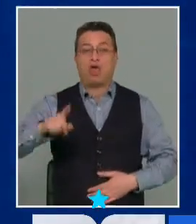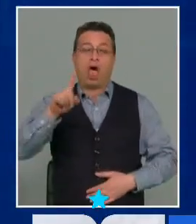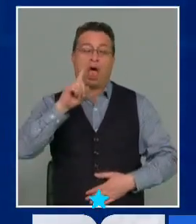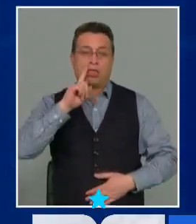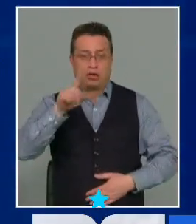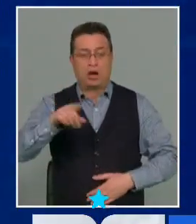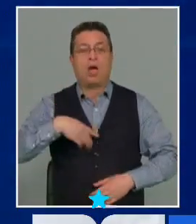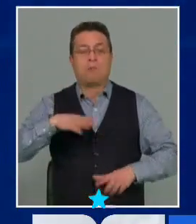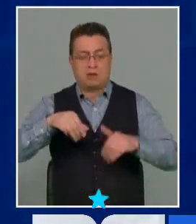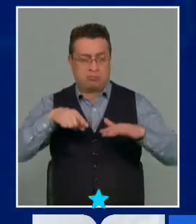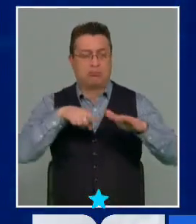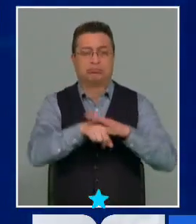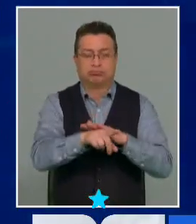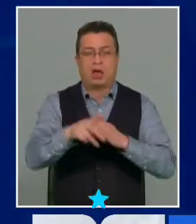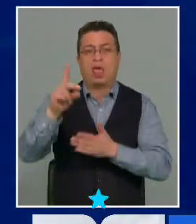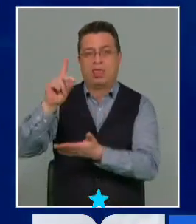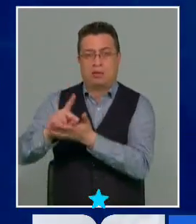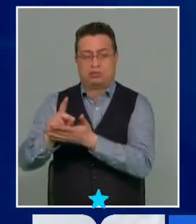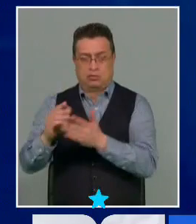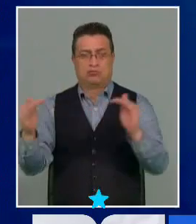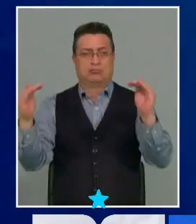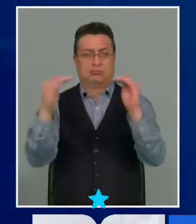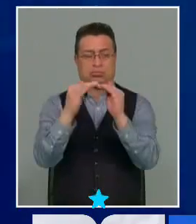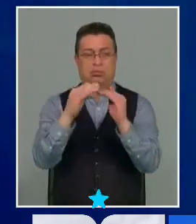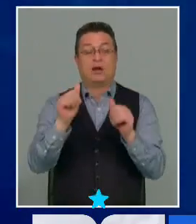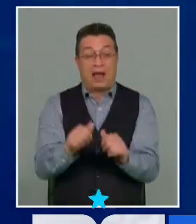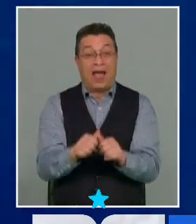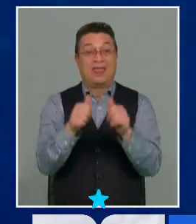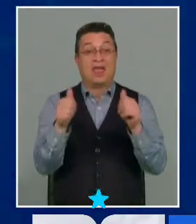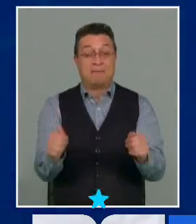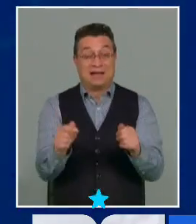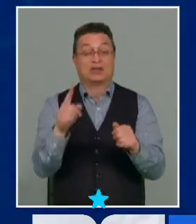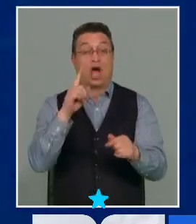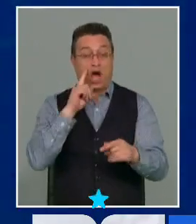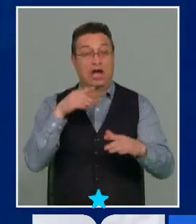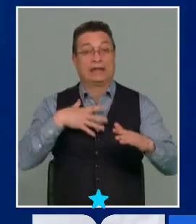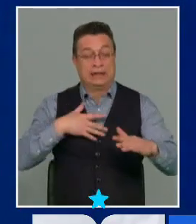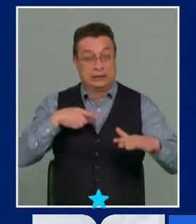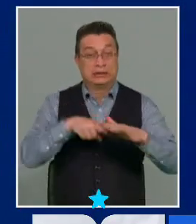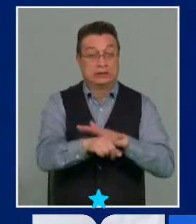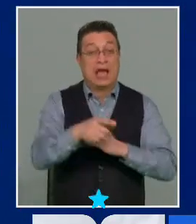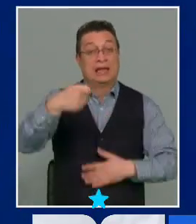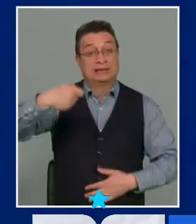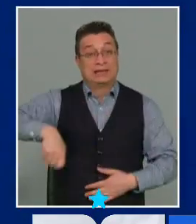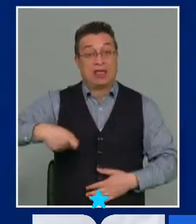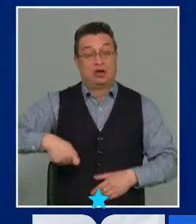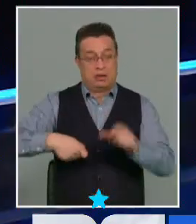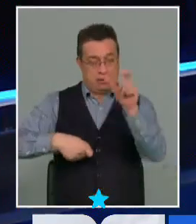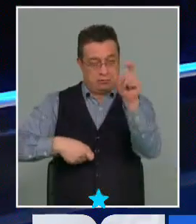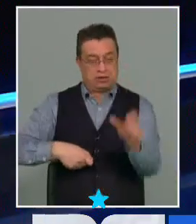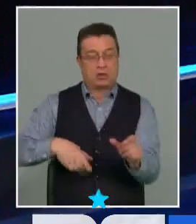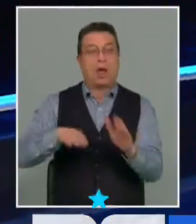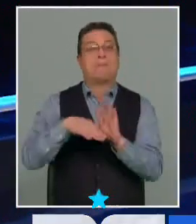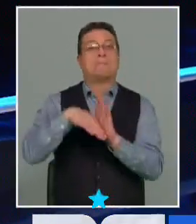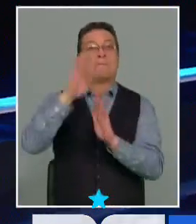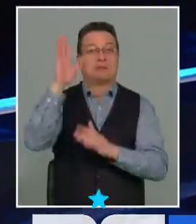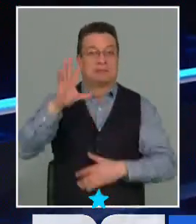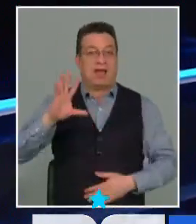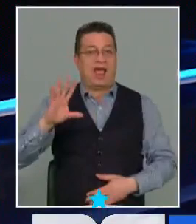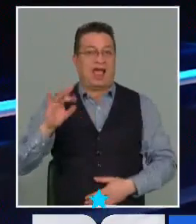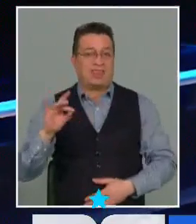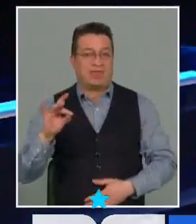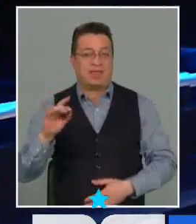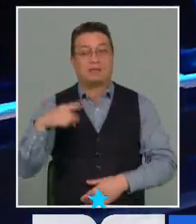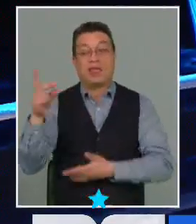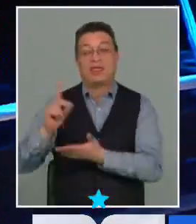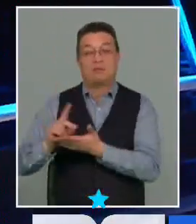misma intervención que la Cámara de Diputados, agregando además que quienes accedían a ser senadores eran personas que tenían más edad que